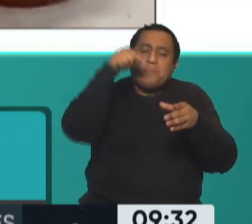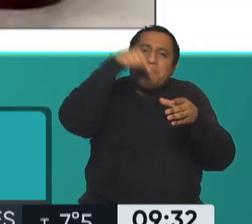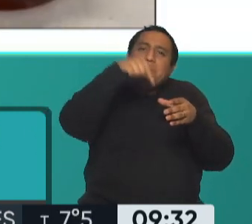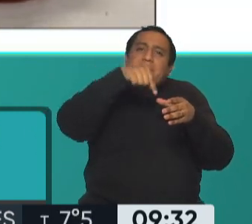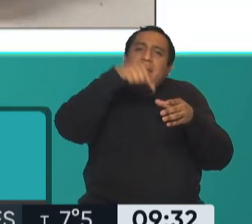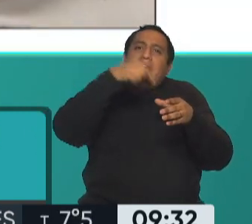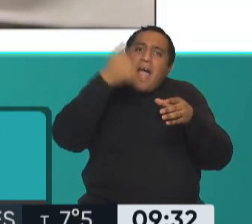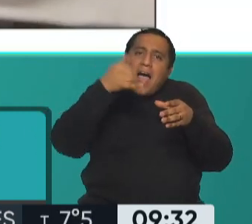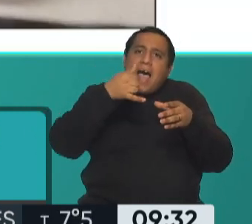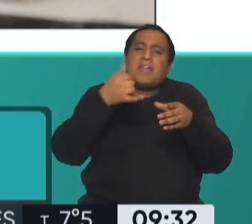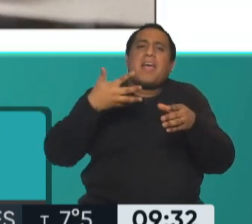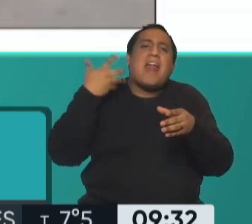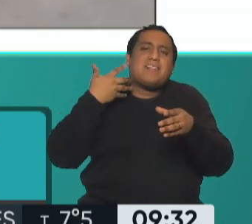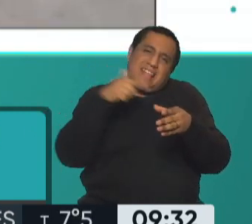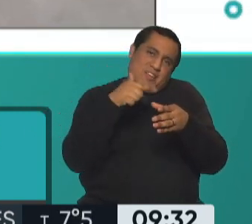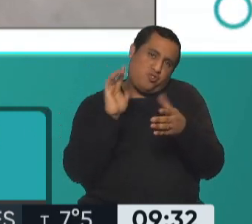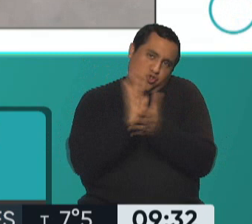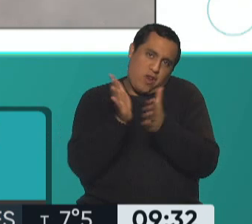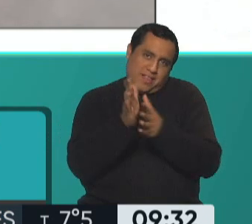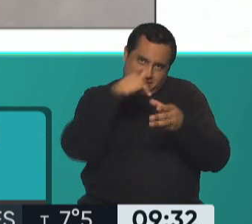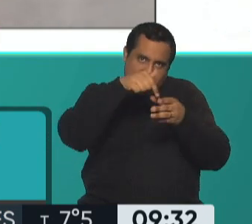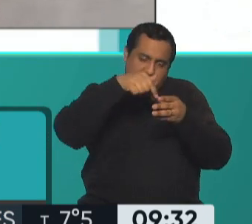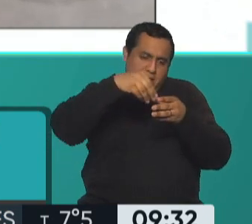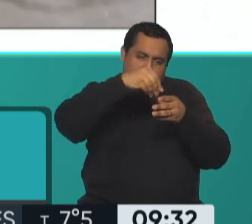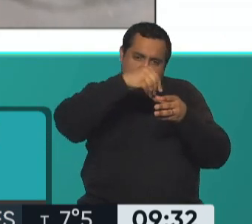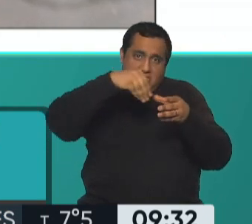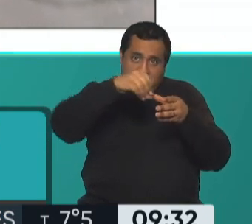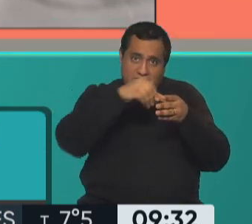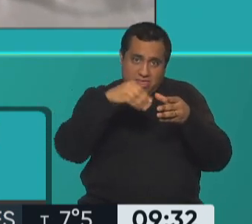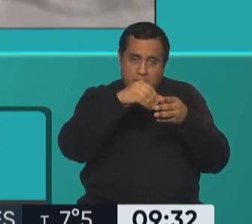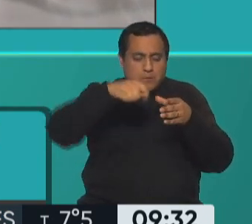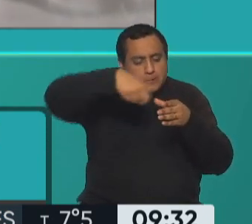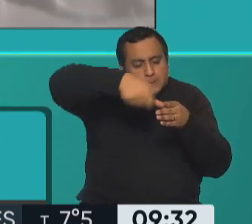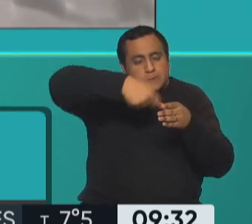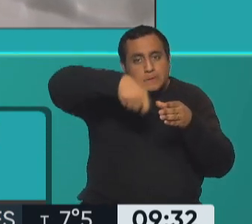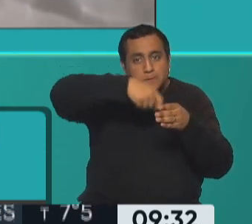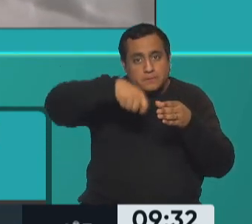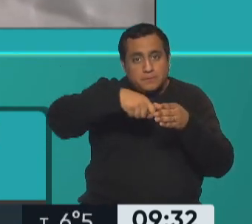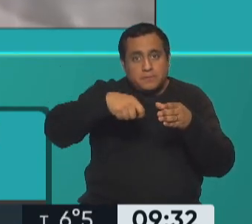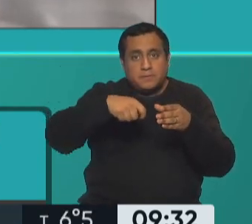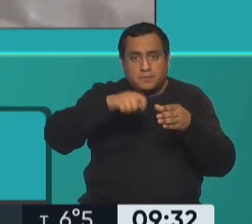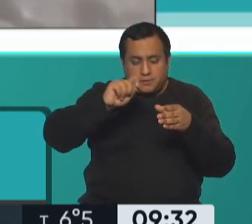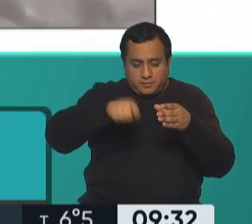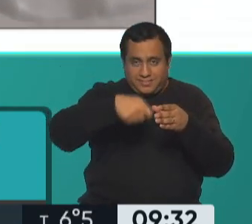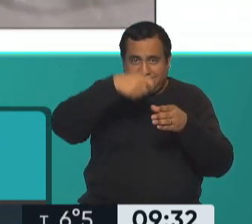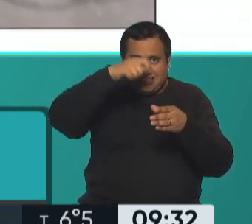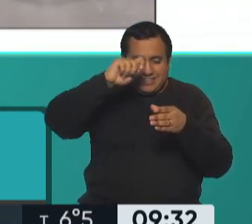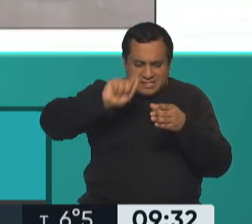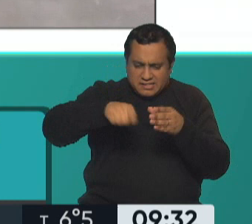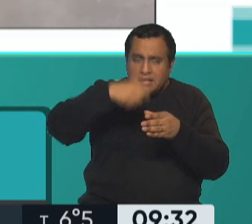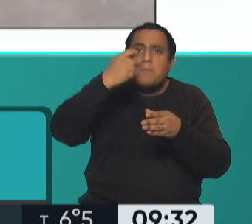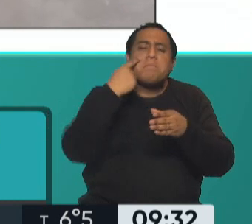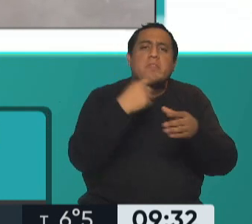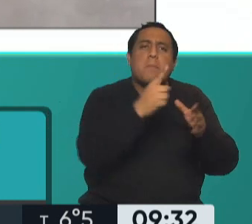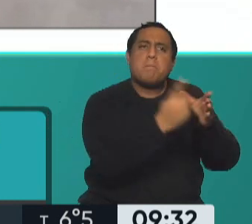materia grasa, el chocolate. Fíjate, fíjate, ahí ya va, y en este momento ahí salió del microondas, fíjate la textura